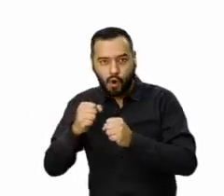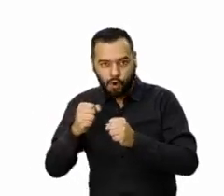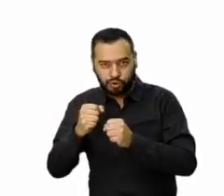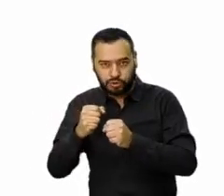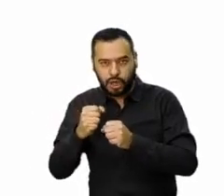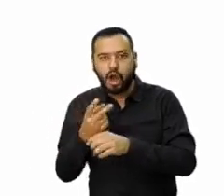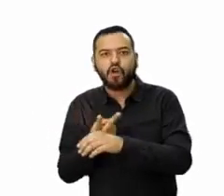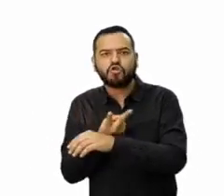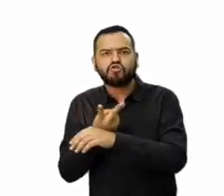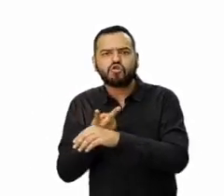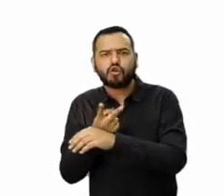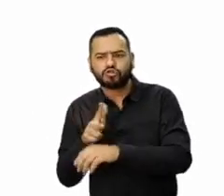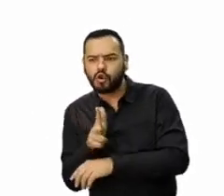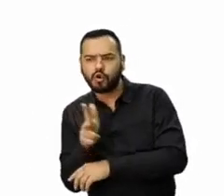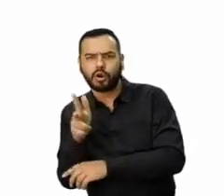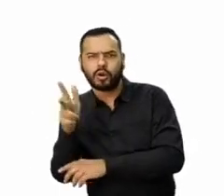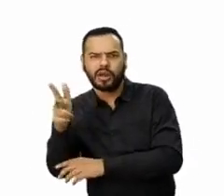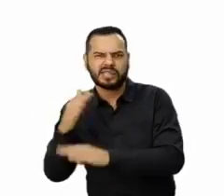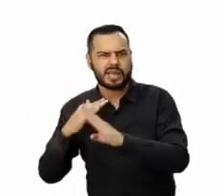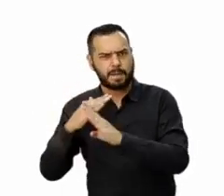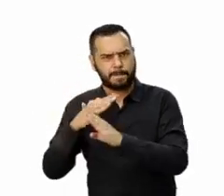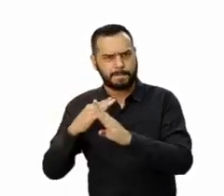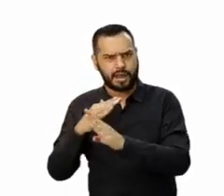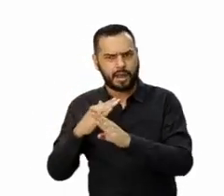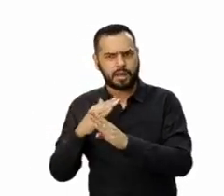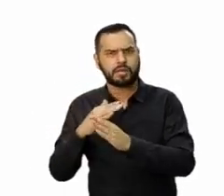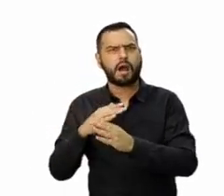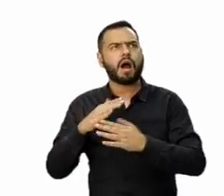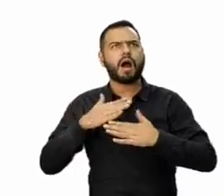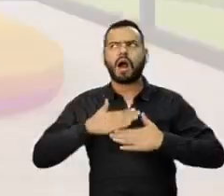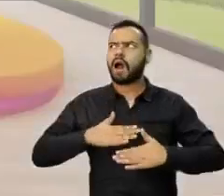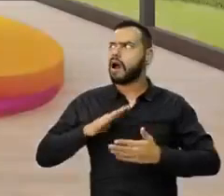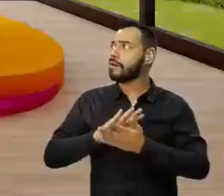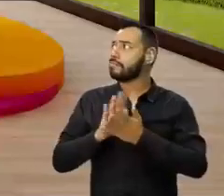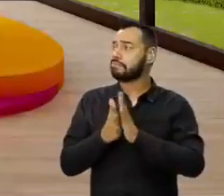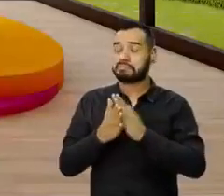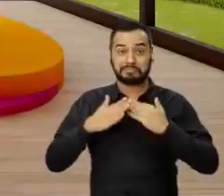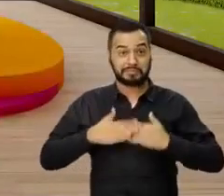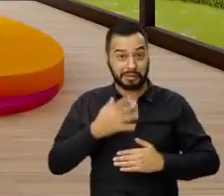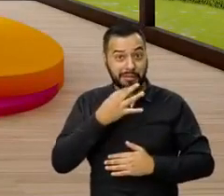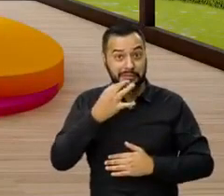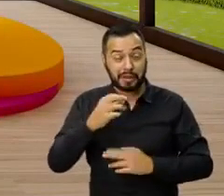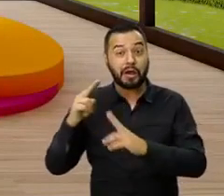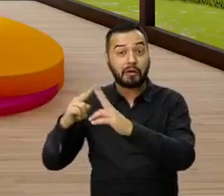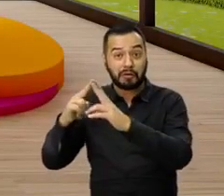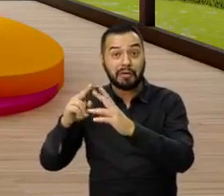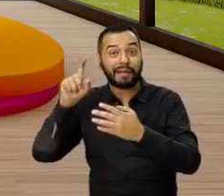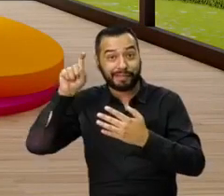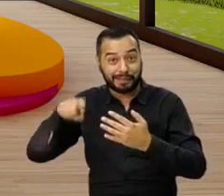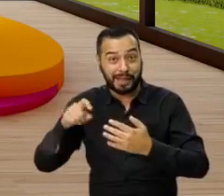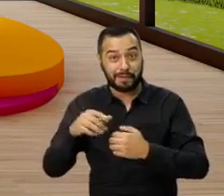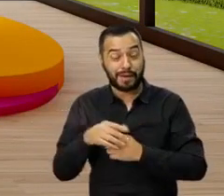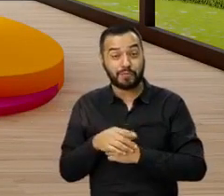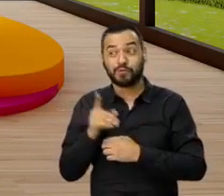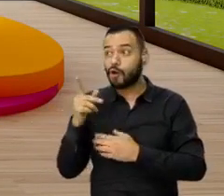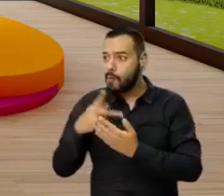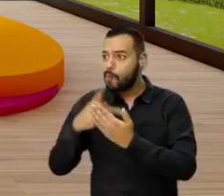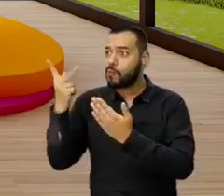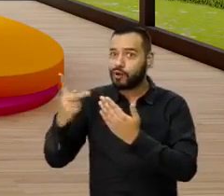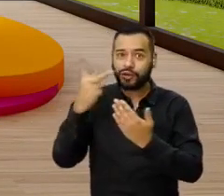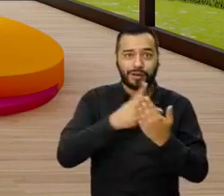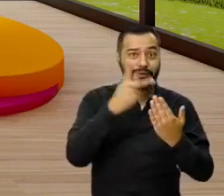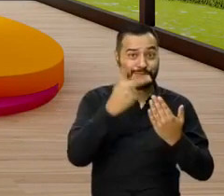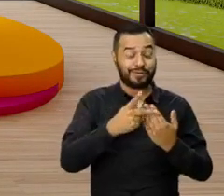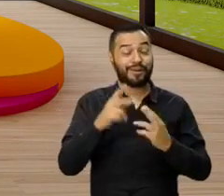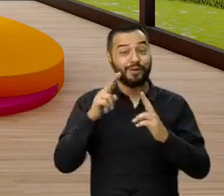de Bogotá, buenas horas y media, chévere, rico. tranquilidad. No, bueno, de verdad tenemos que conocer todos estos proyectos,